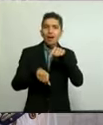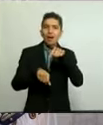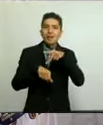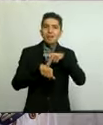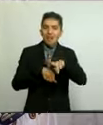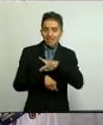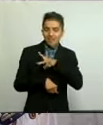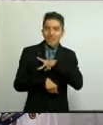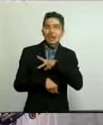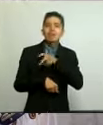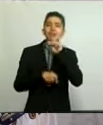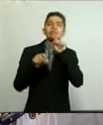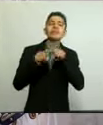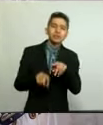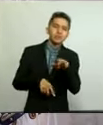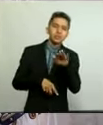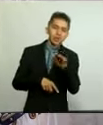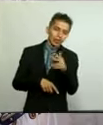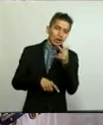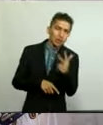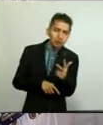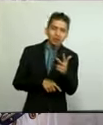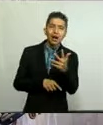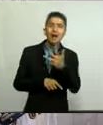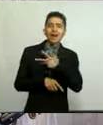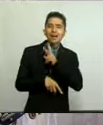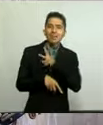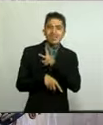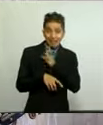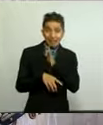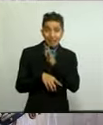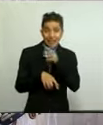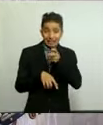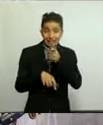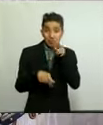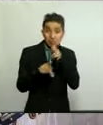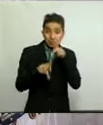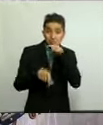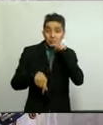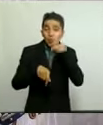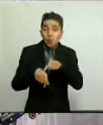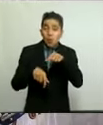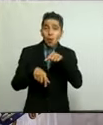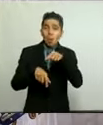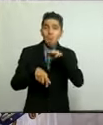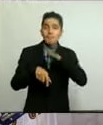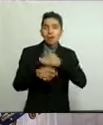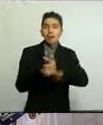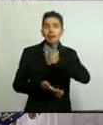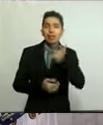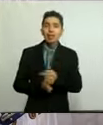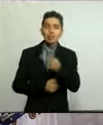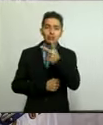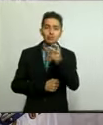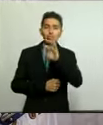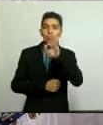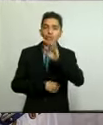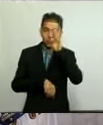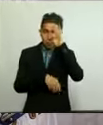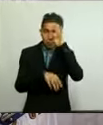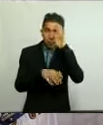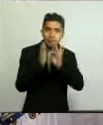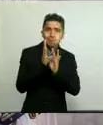casos de dengue hemorrágico. Esto significa más del 200% que el año pasado.